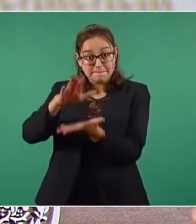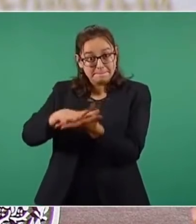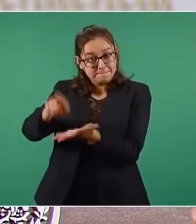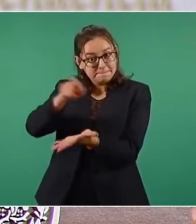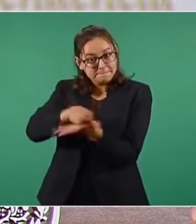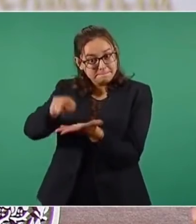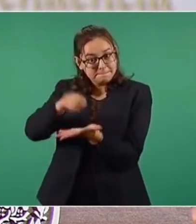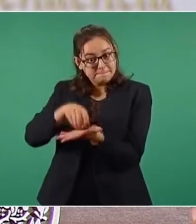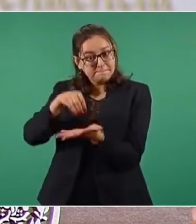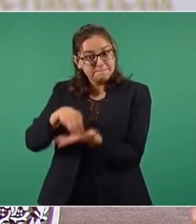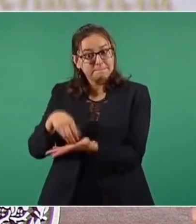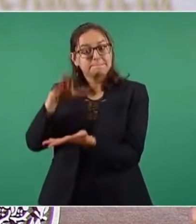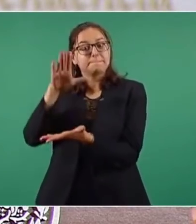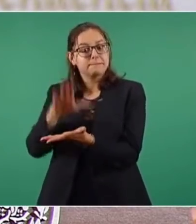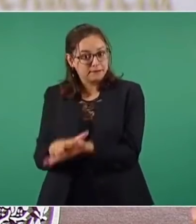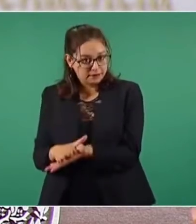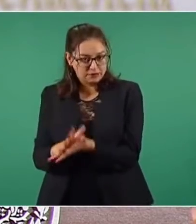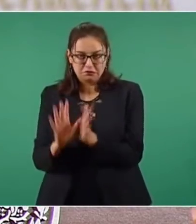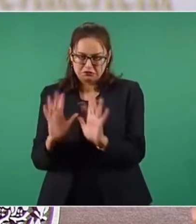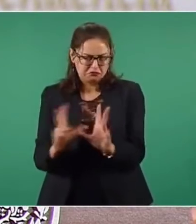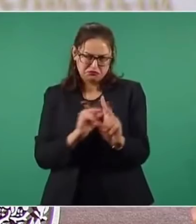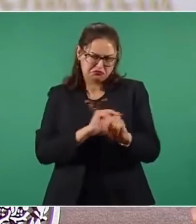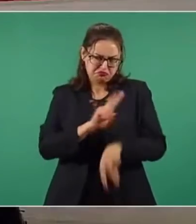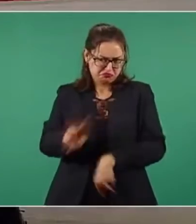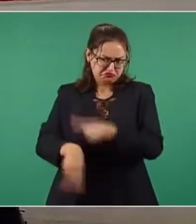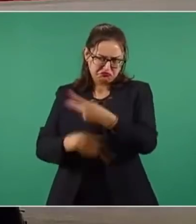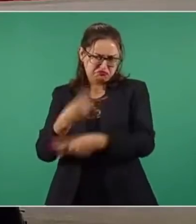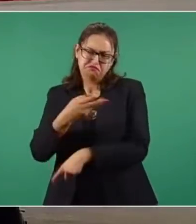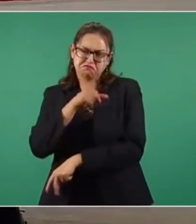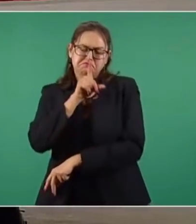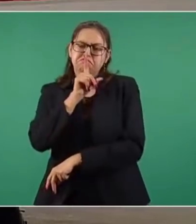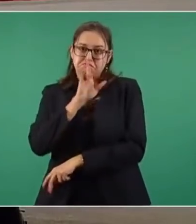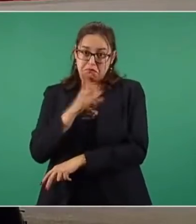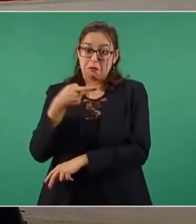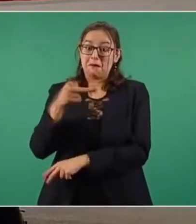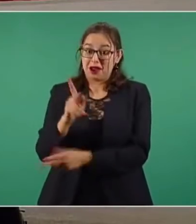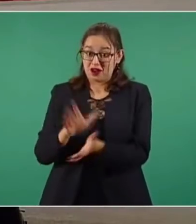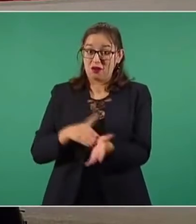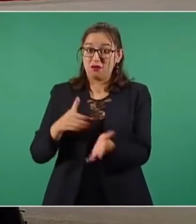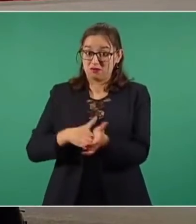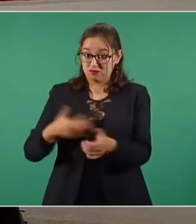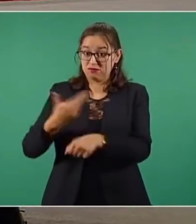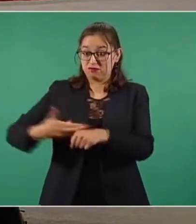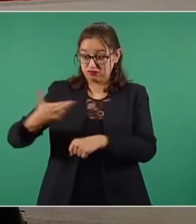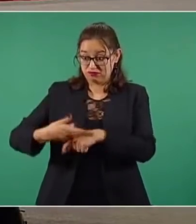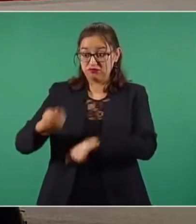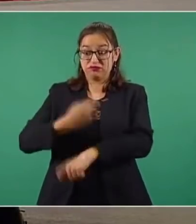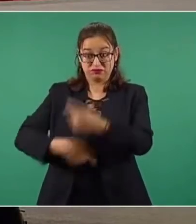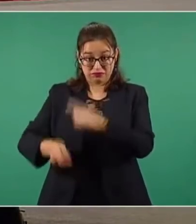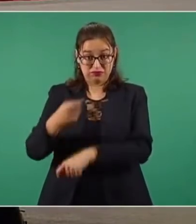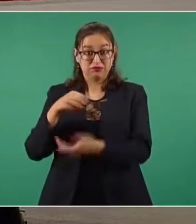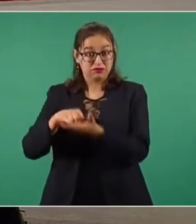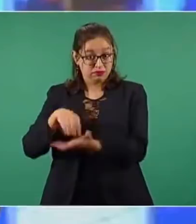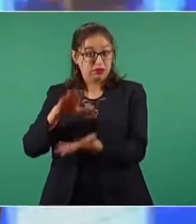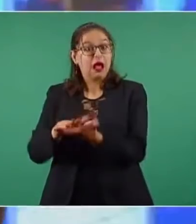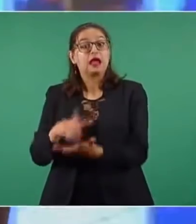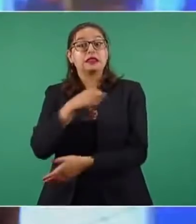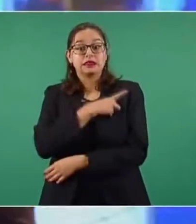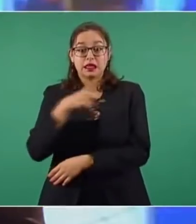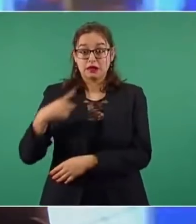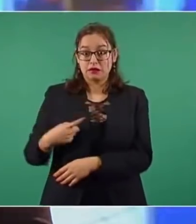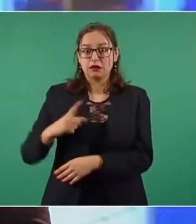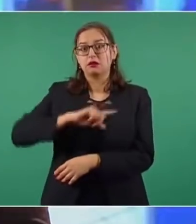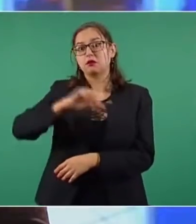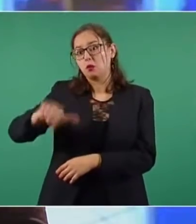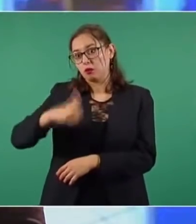y además de que cuando yo quiera ya ingresarlo a la escuela no tenga ese proceso. Entonces, sí hago esa recomendación a través de